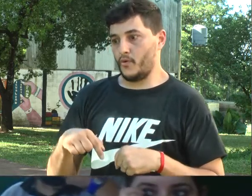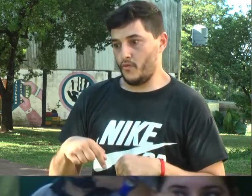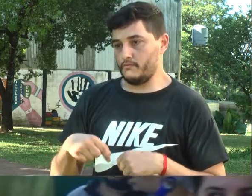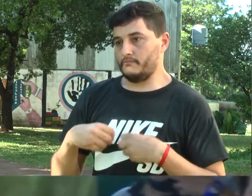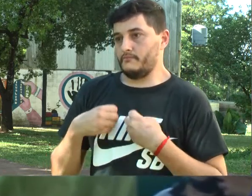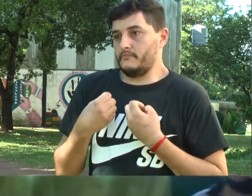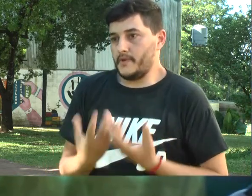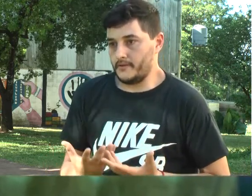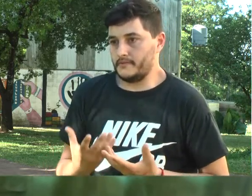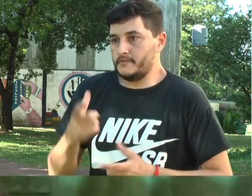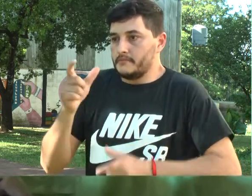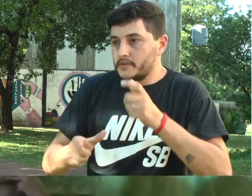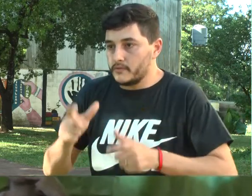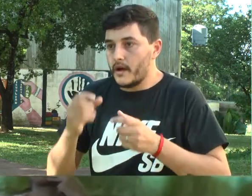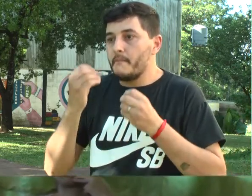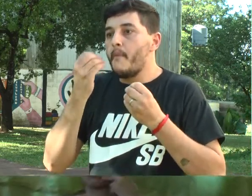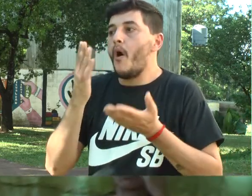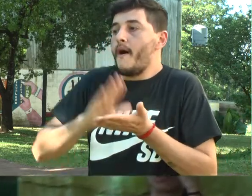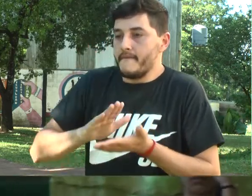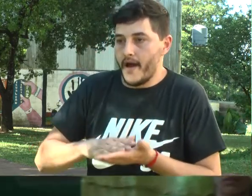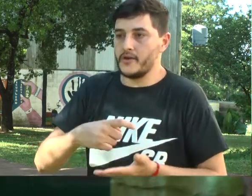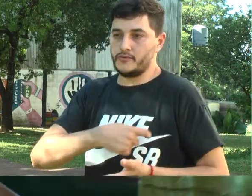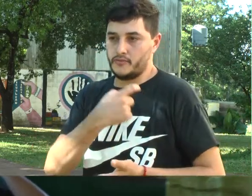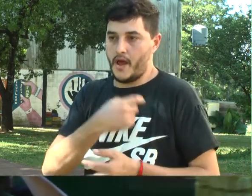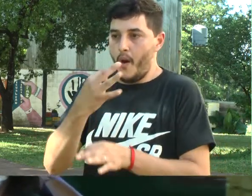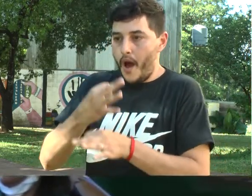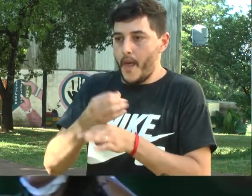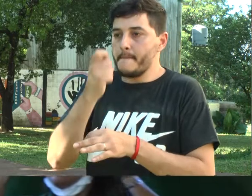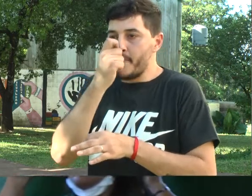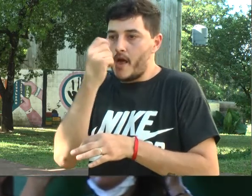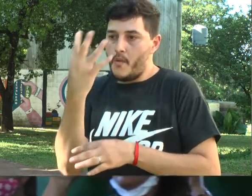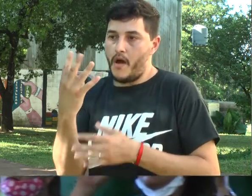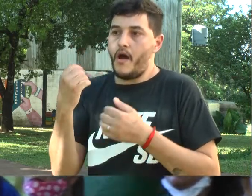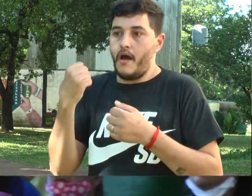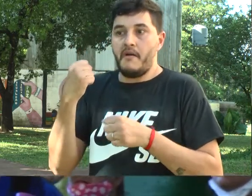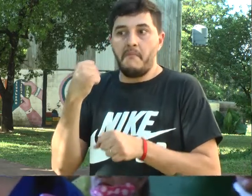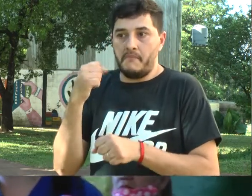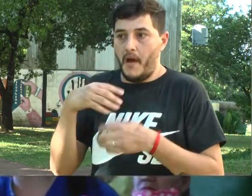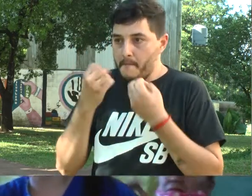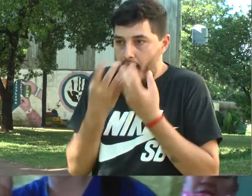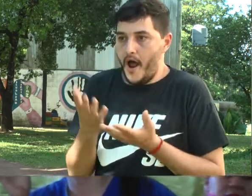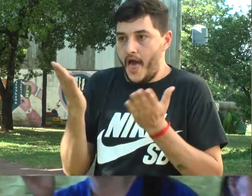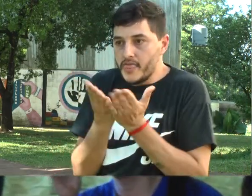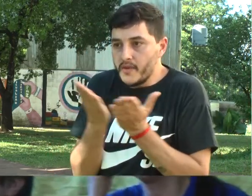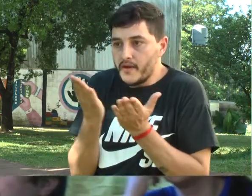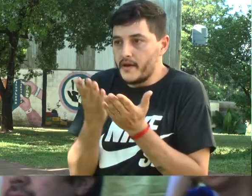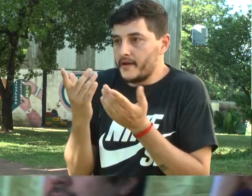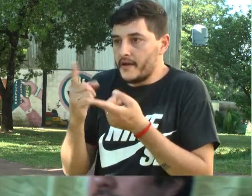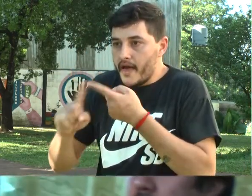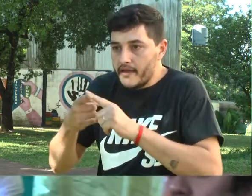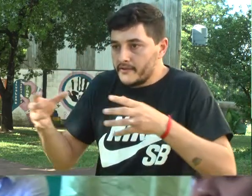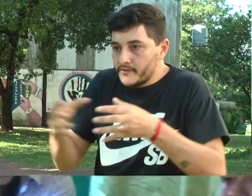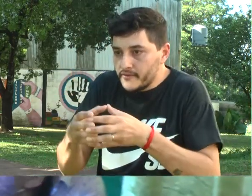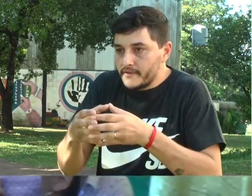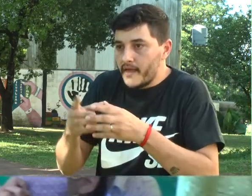veía que se cerraban puertas, ¿no? Ahora, ¿cómo mejoramos todo esto, La escuela BO24 me dio la oportunidad